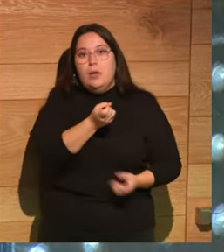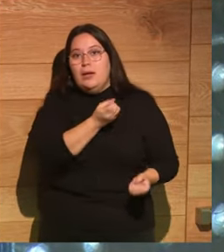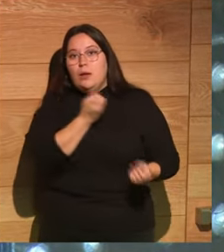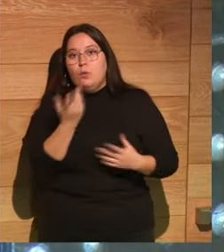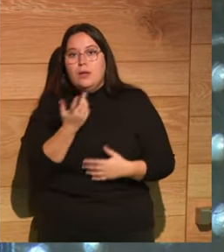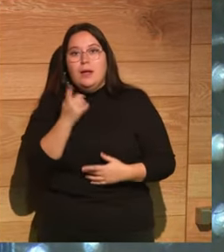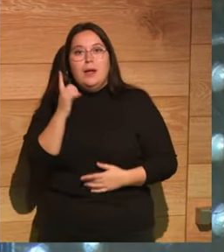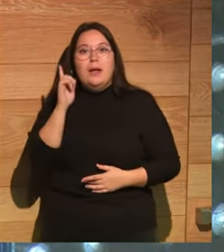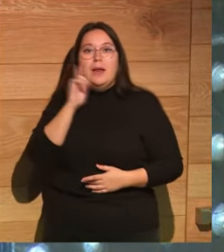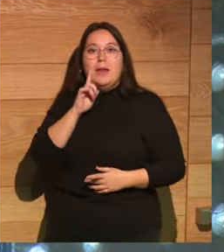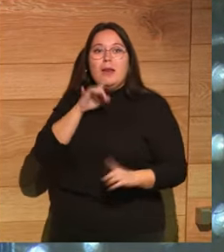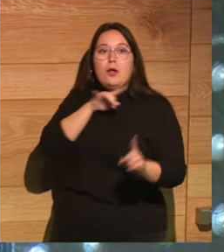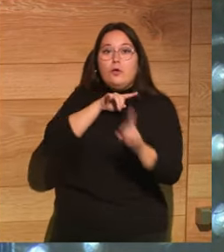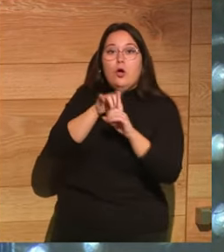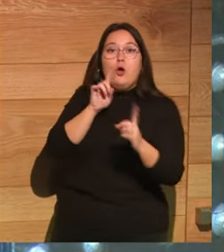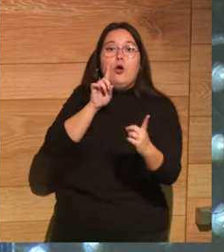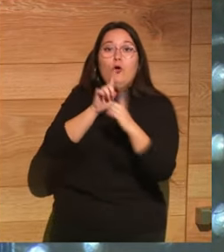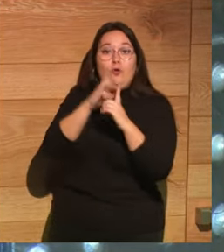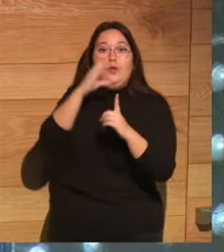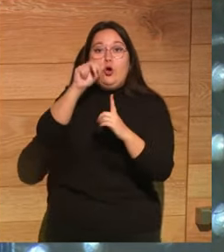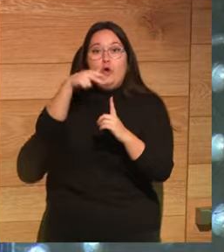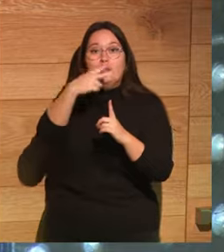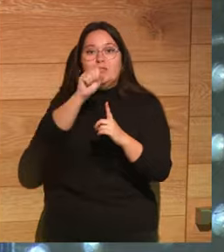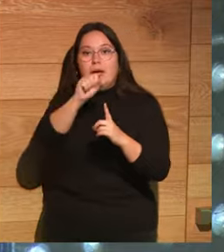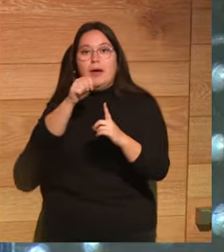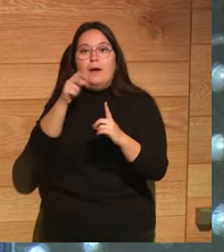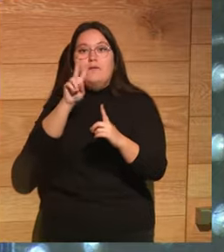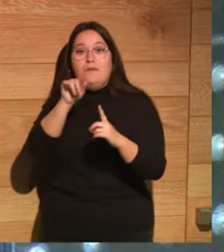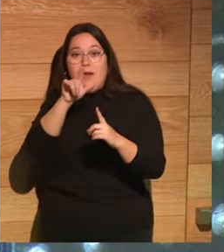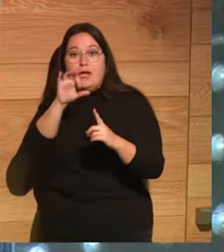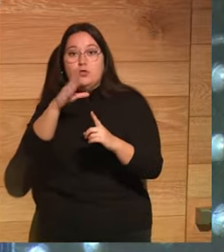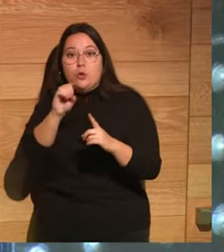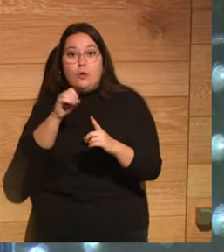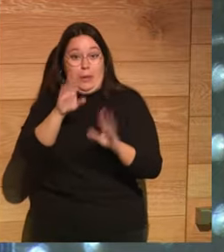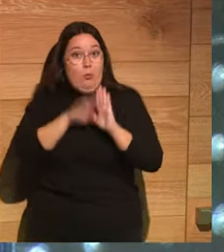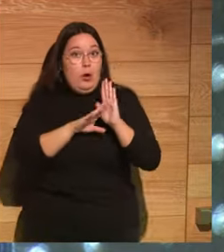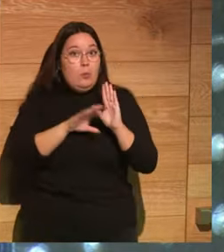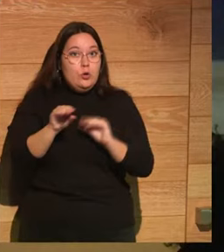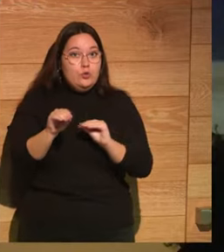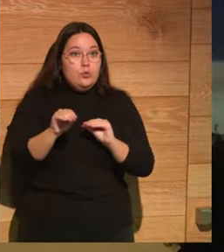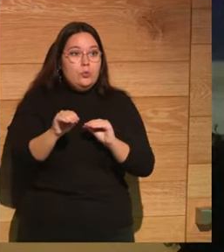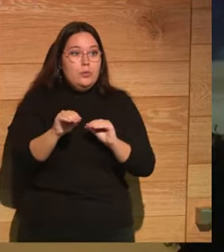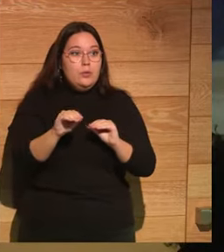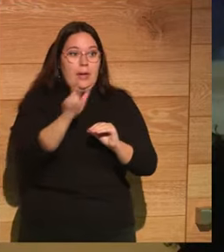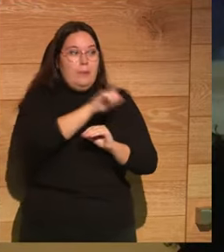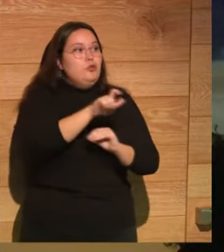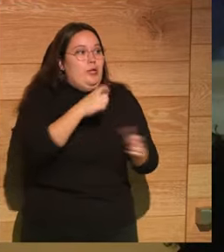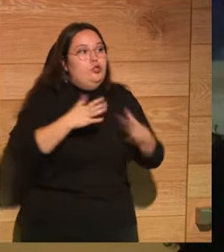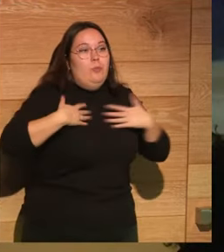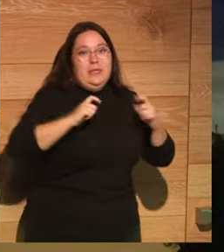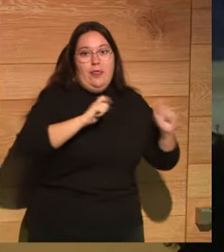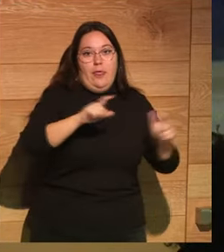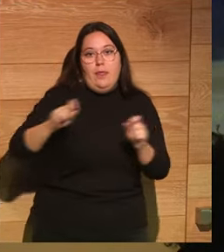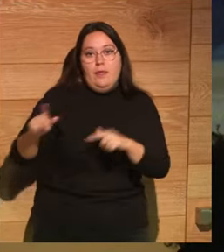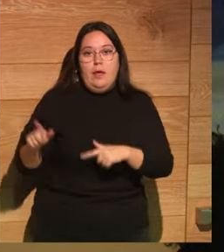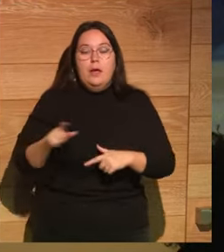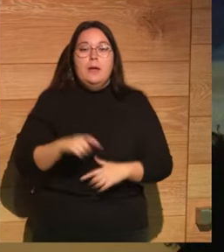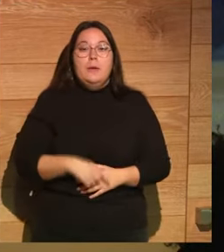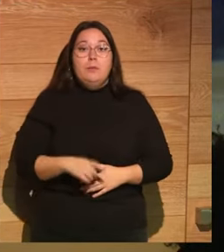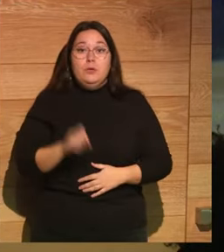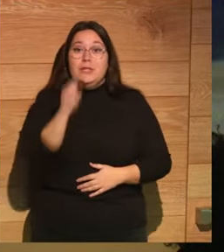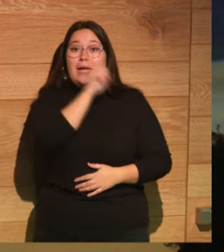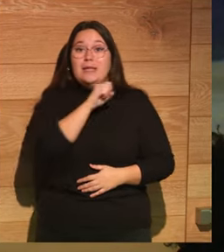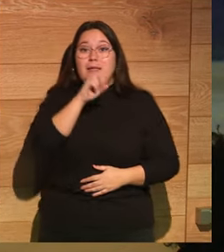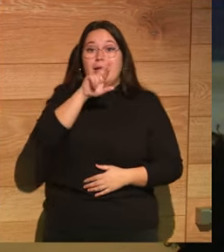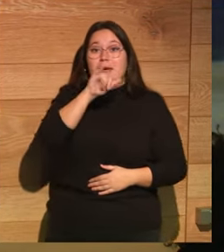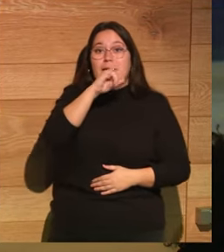el bulo sobre Concha Velasco que es que en el programa sorpresa sorpresa donde se daba sorpresas a la gente y no sé qué pues aparentemente el